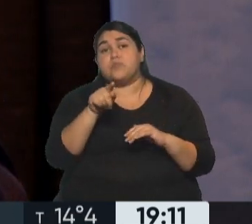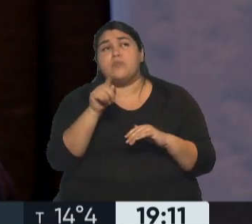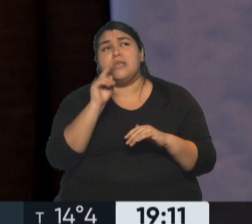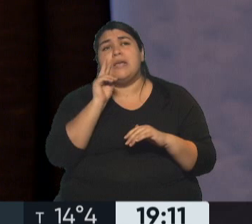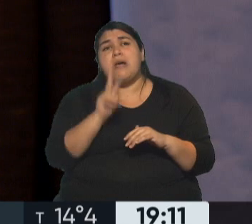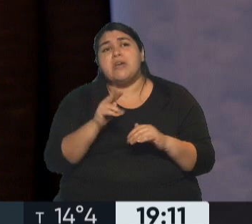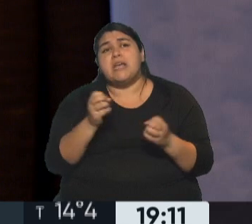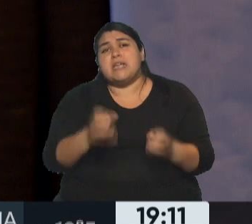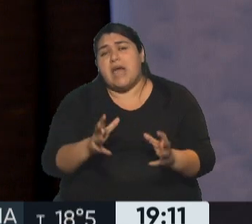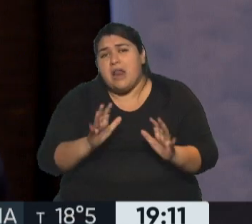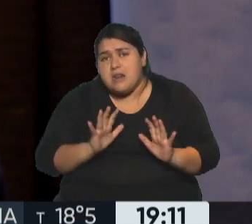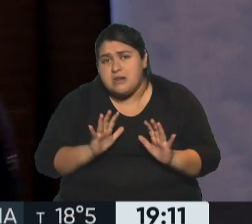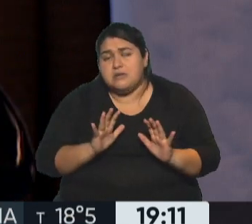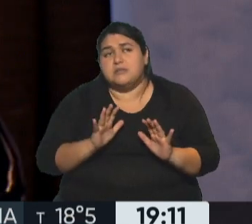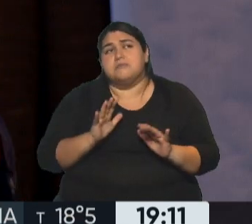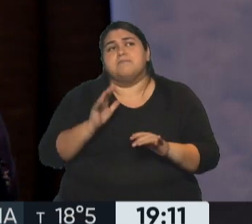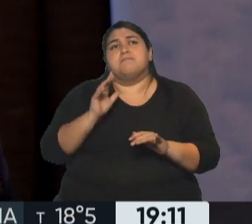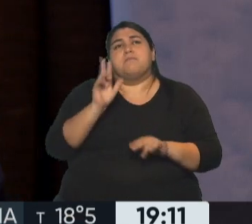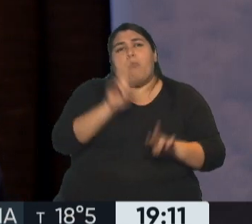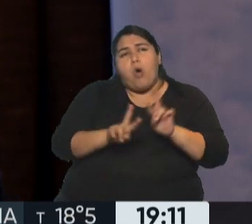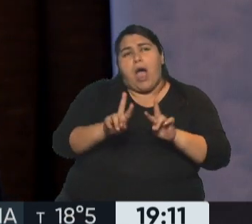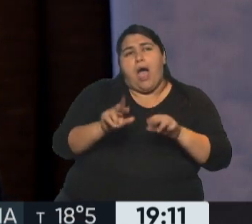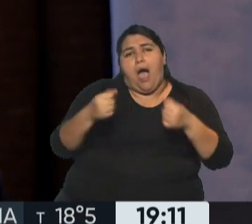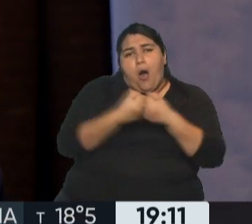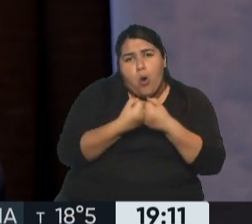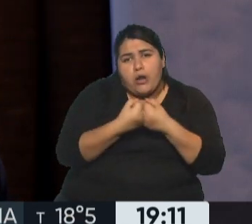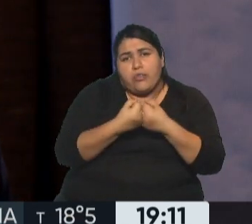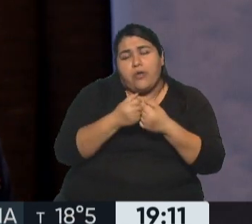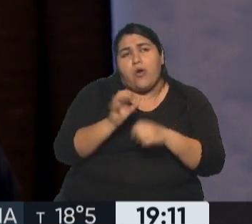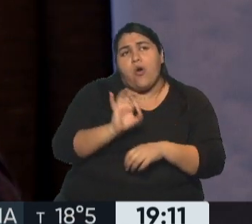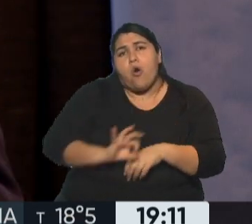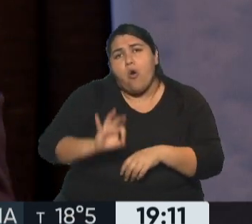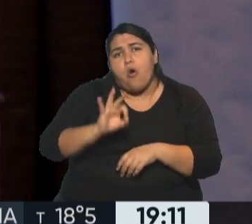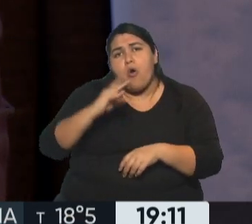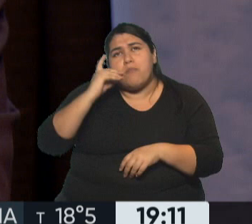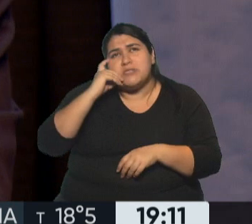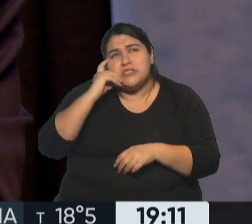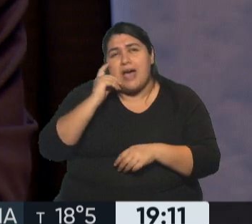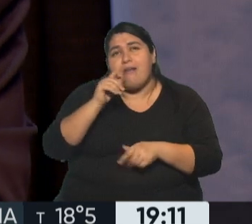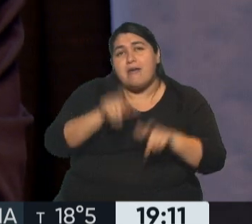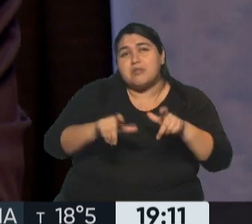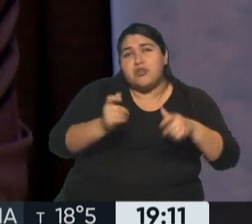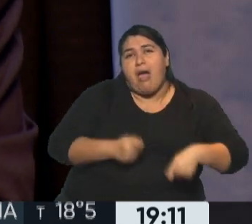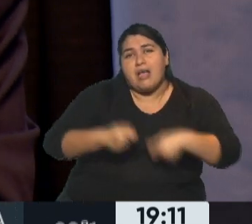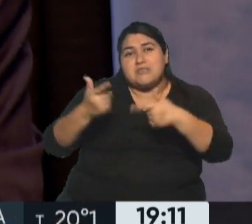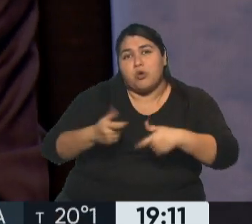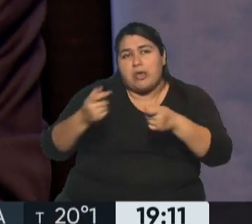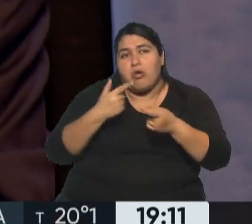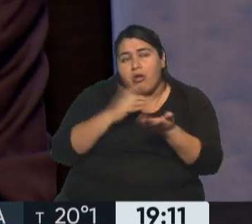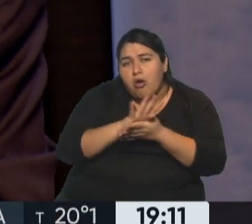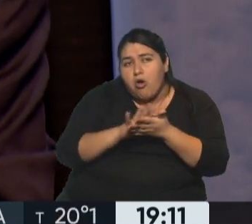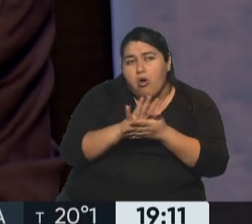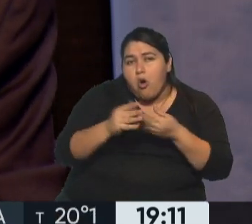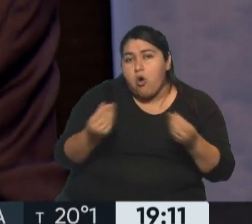cómo se llega por lo menos a un acuerdo o alguna forma de incidir sobre la decisión de los exportadores para que esa divisa